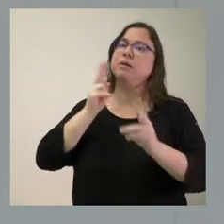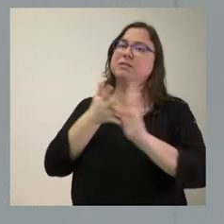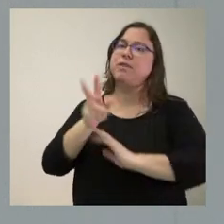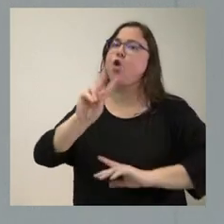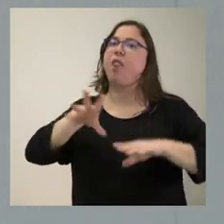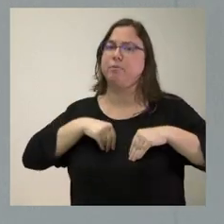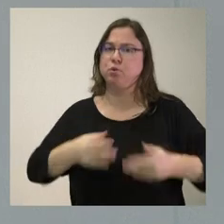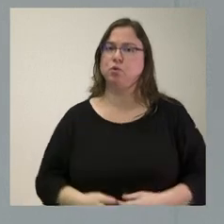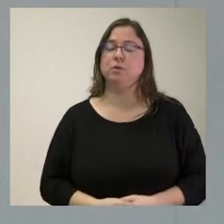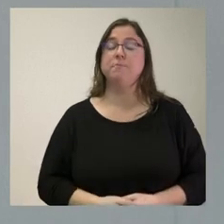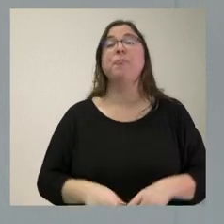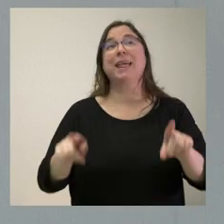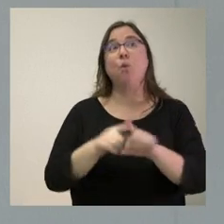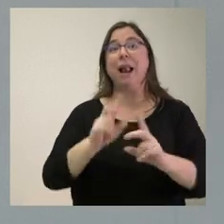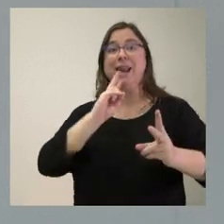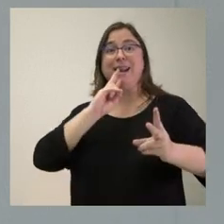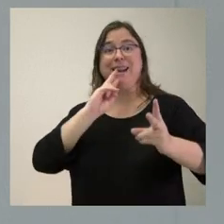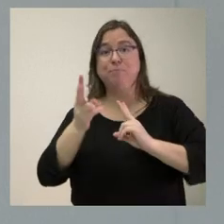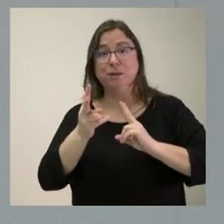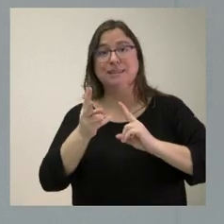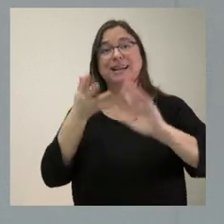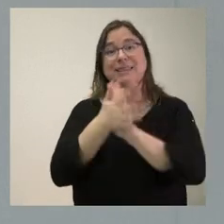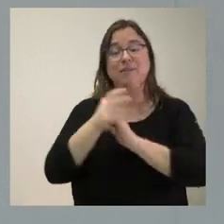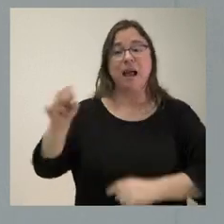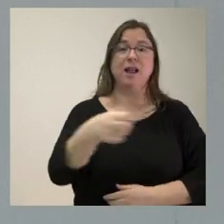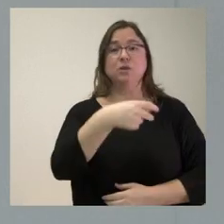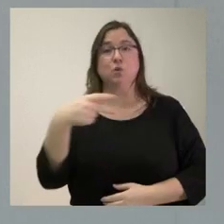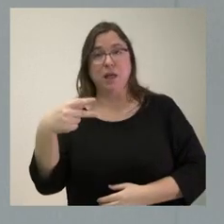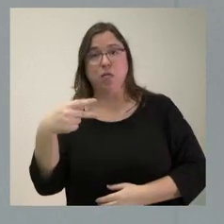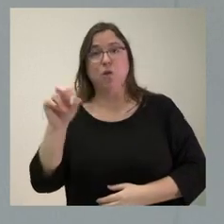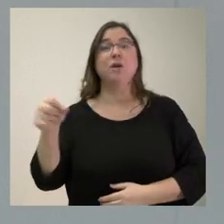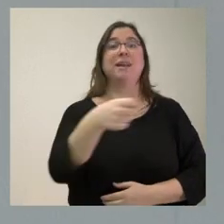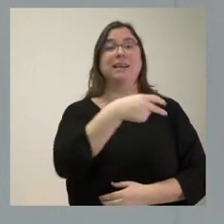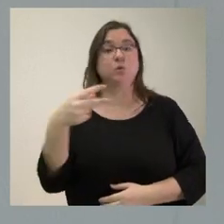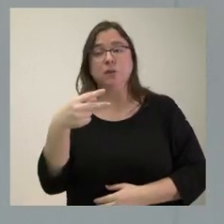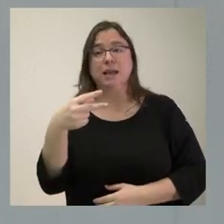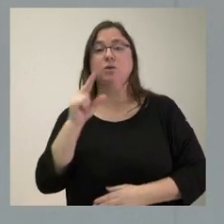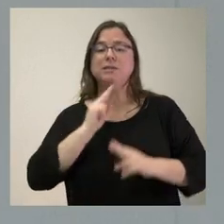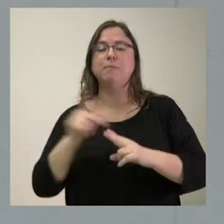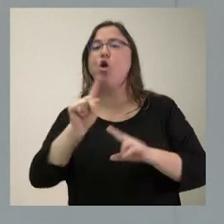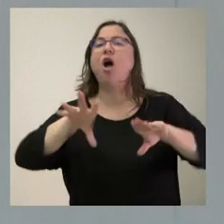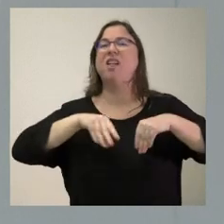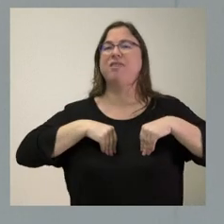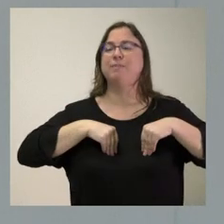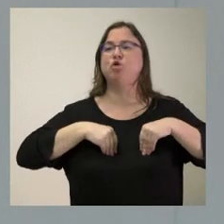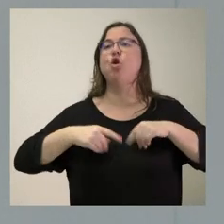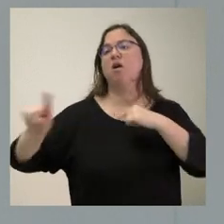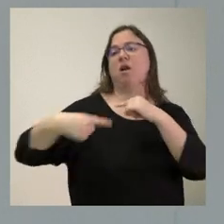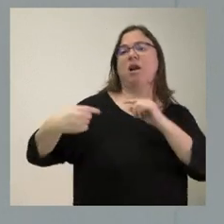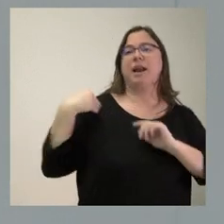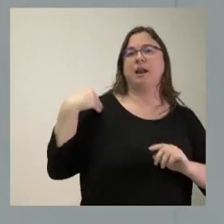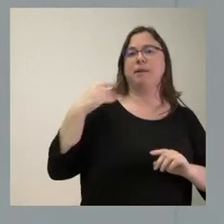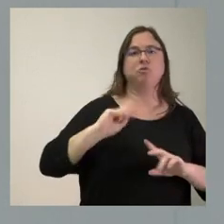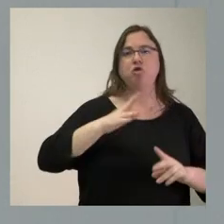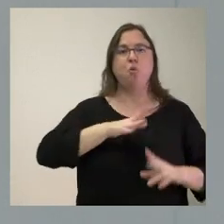Digamos que la contestación lleva, al final, una resolución y la resolución es de inadmisión de ese requerimiento. Pero,